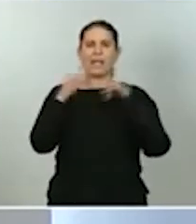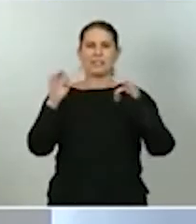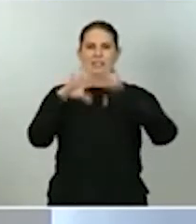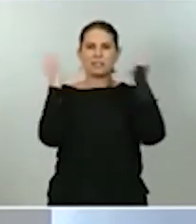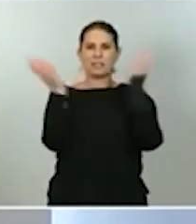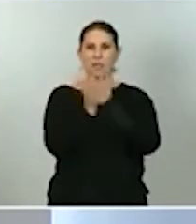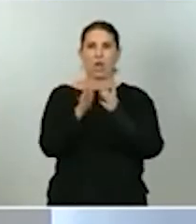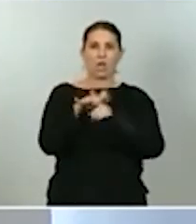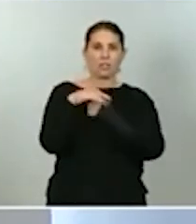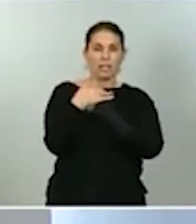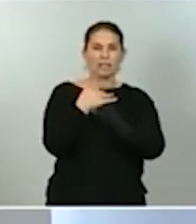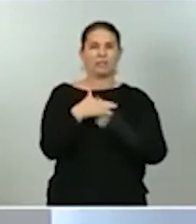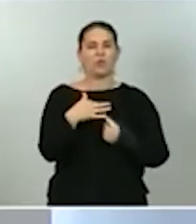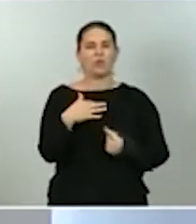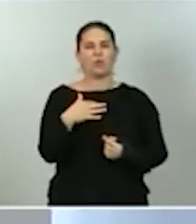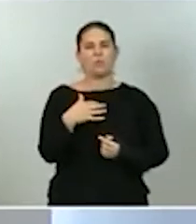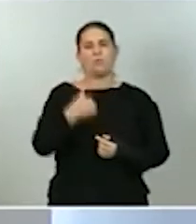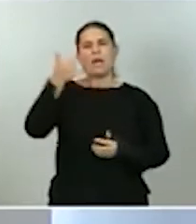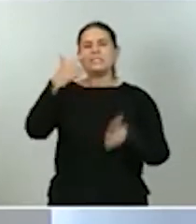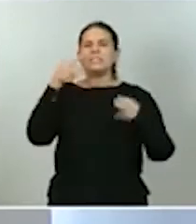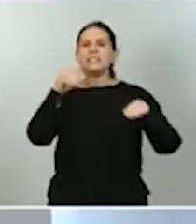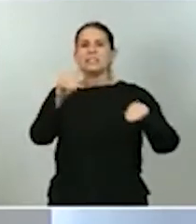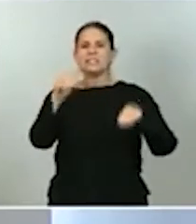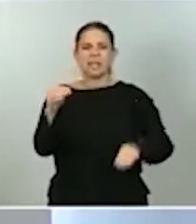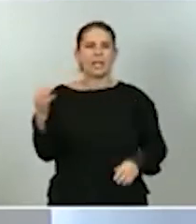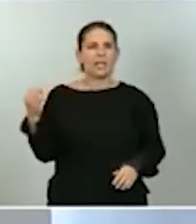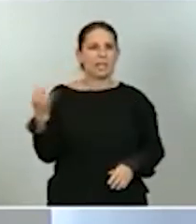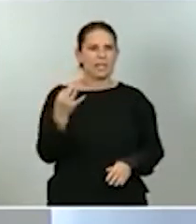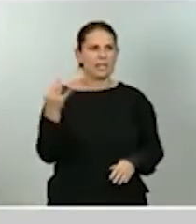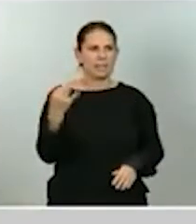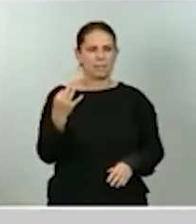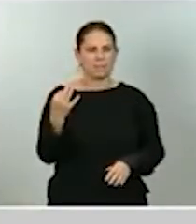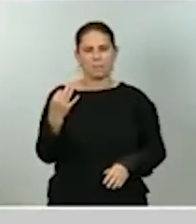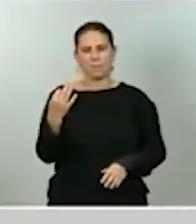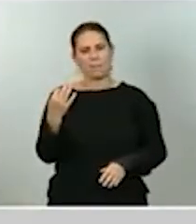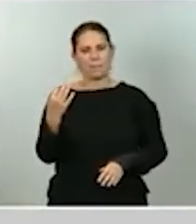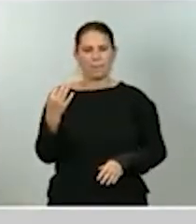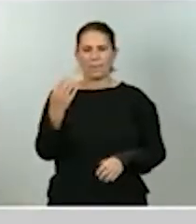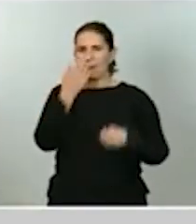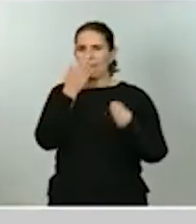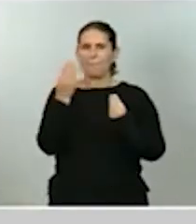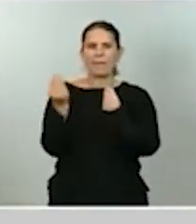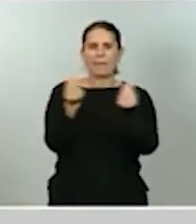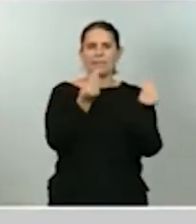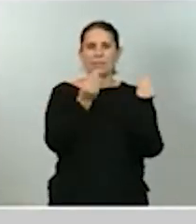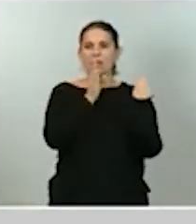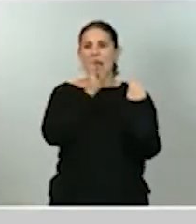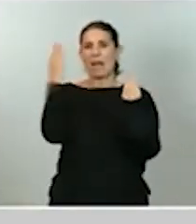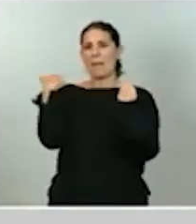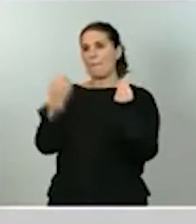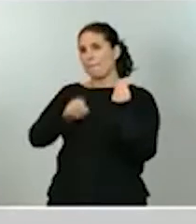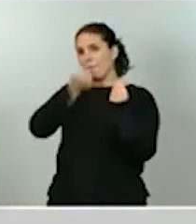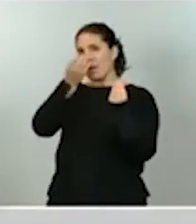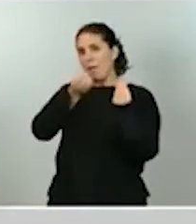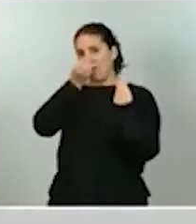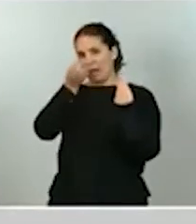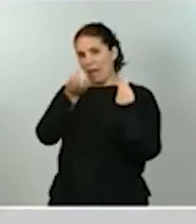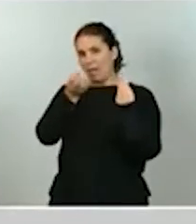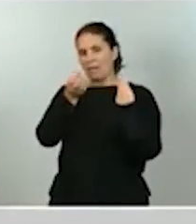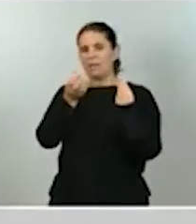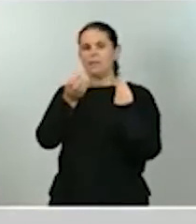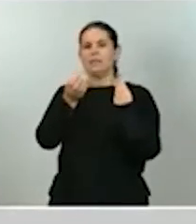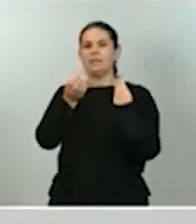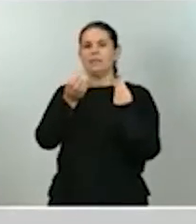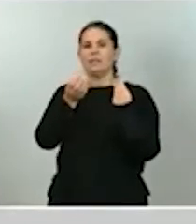marcado por una previsión ligeramente peor de la que se tenía en primavera por lo que respecta a 2020